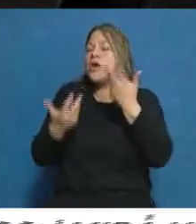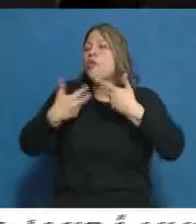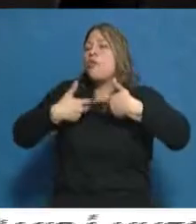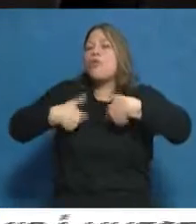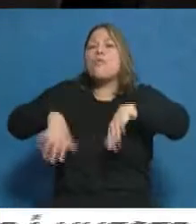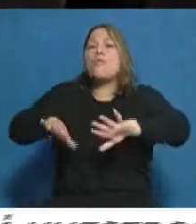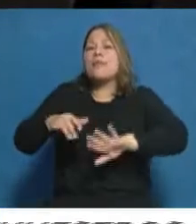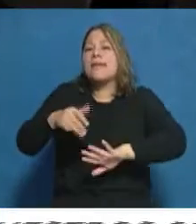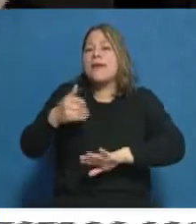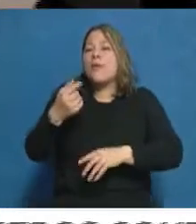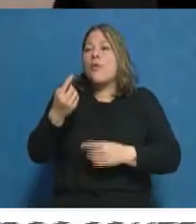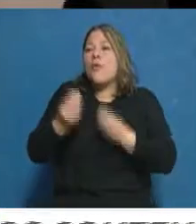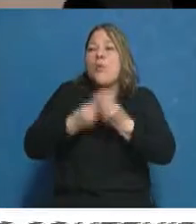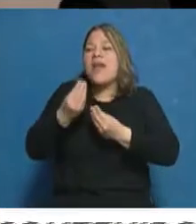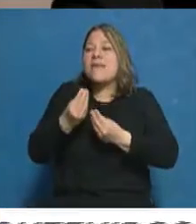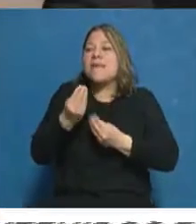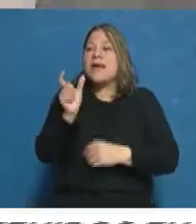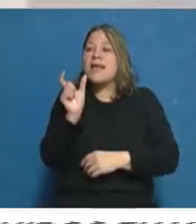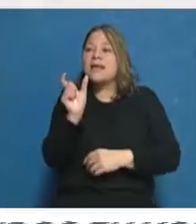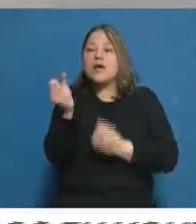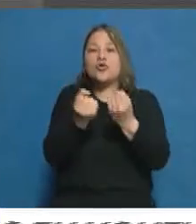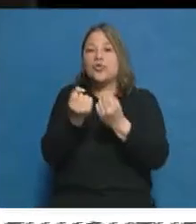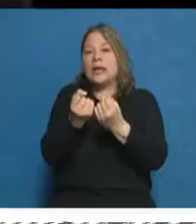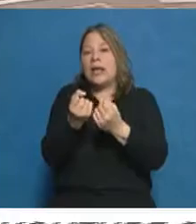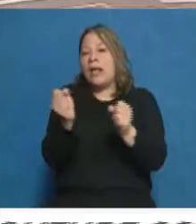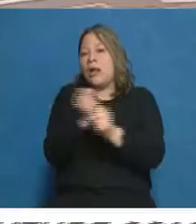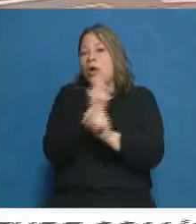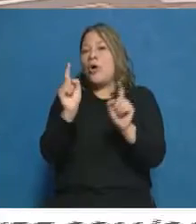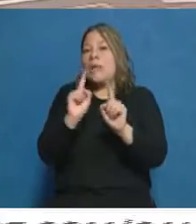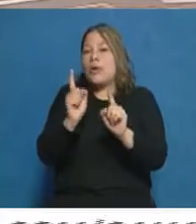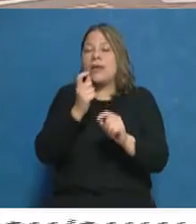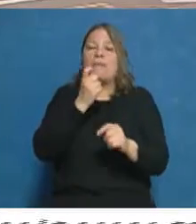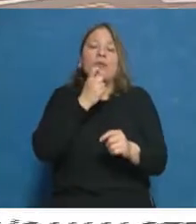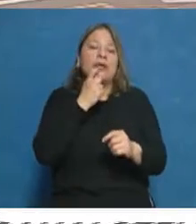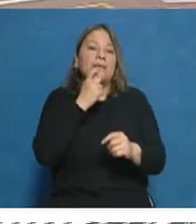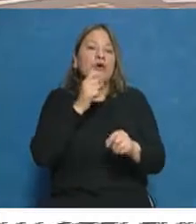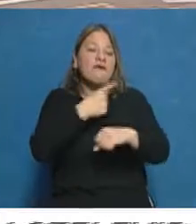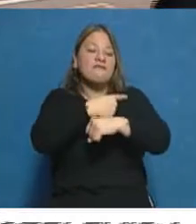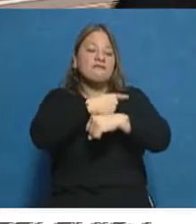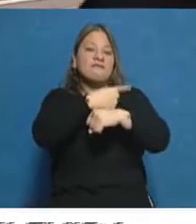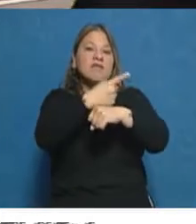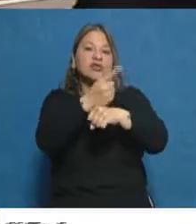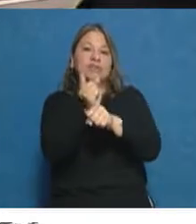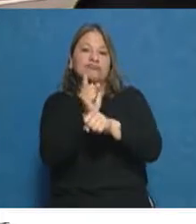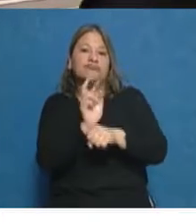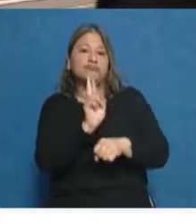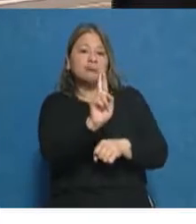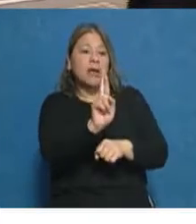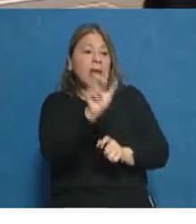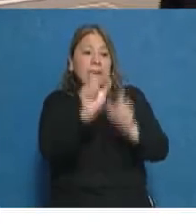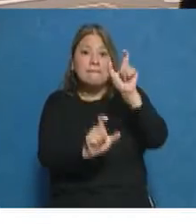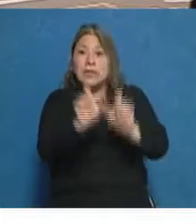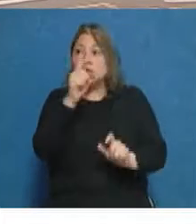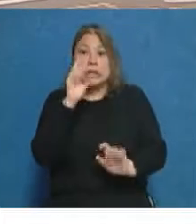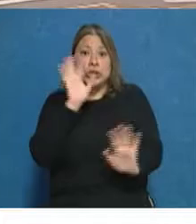que llevan a que no se emita la licencia de conducir? El tema de las velocidades permitidas, hay personas que no conocen cuál es la